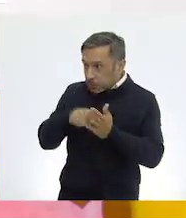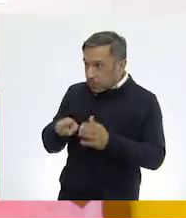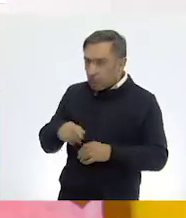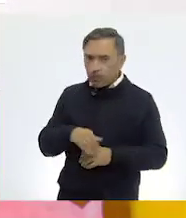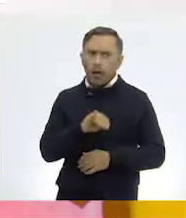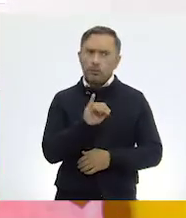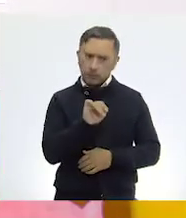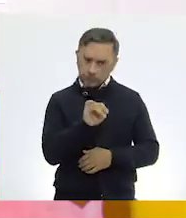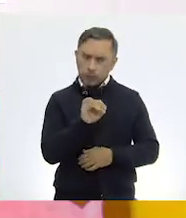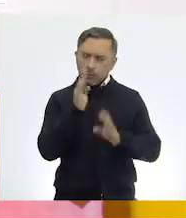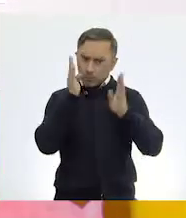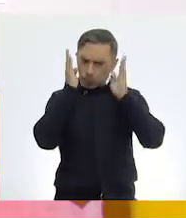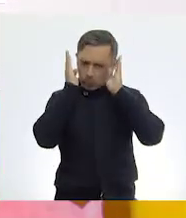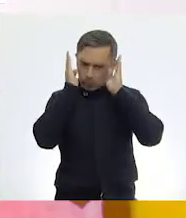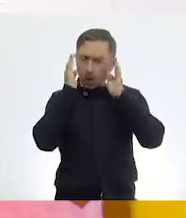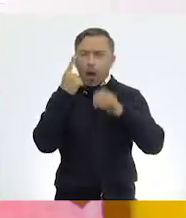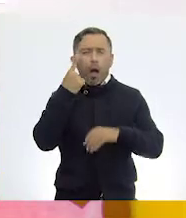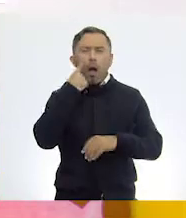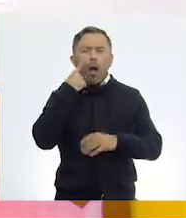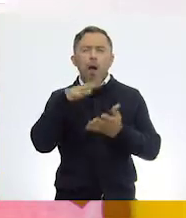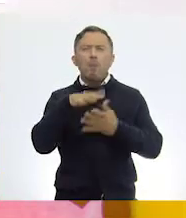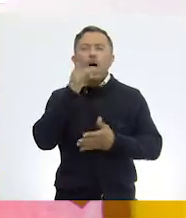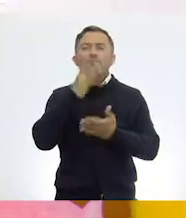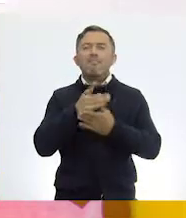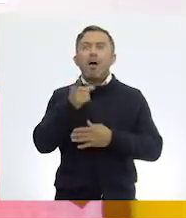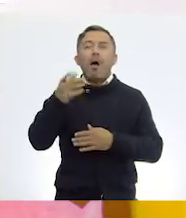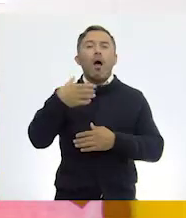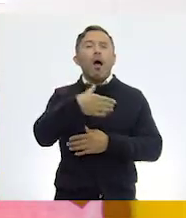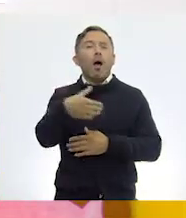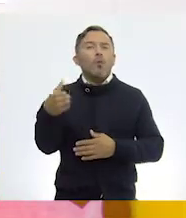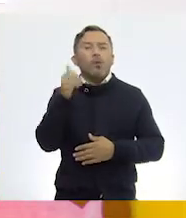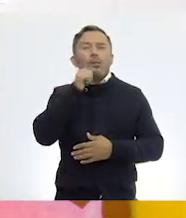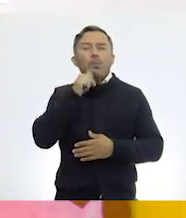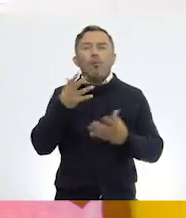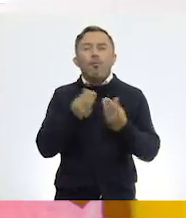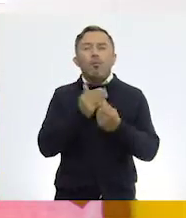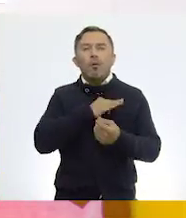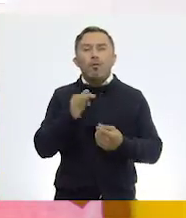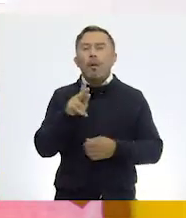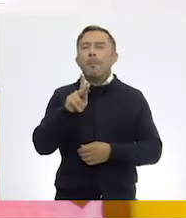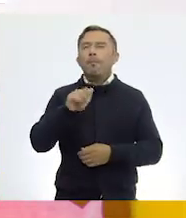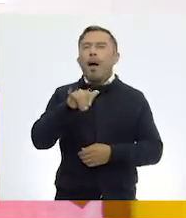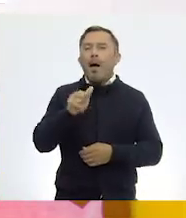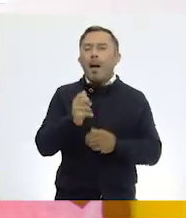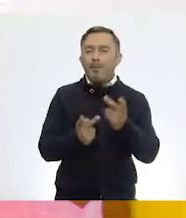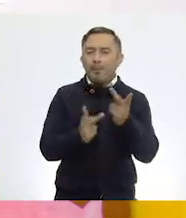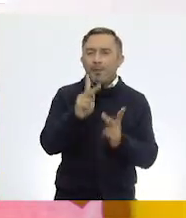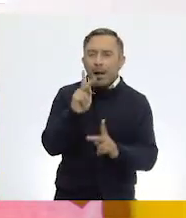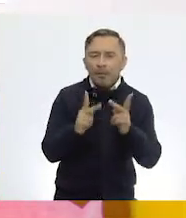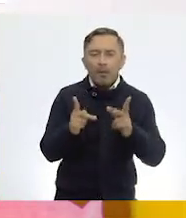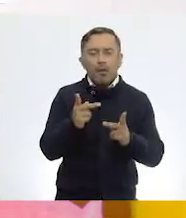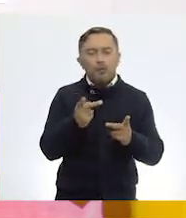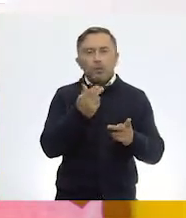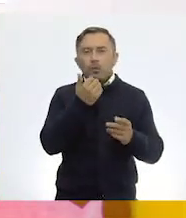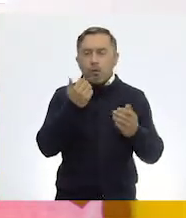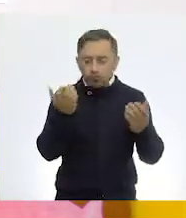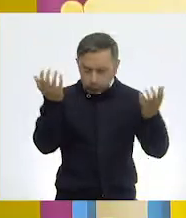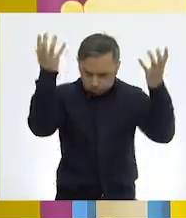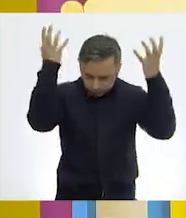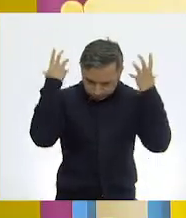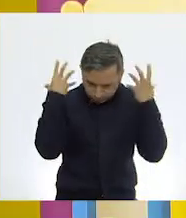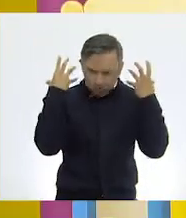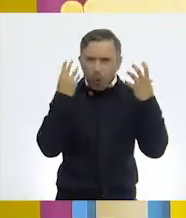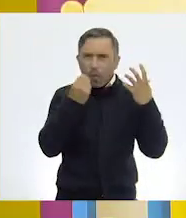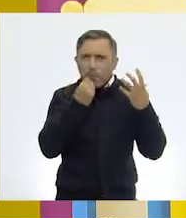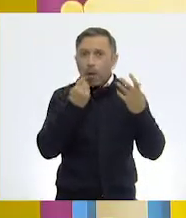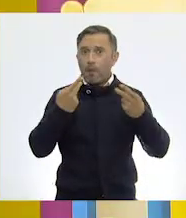utilizan mucho, sobre todo en el campo. Ayudan a transportar paja, alimentos, incluso personas. Muy bien. Por